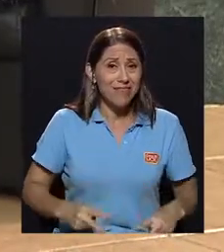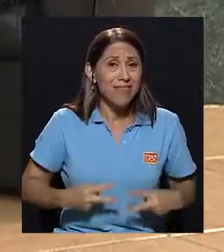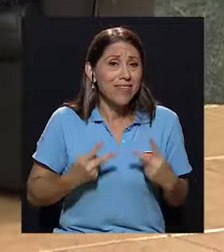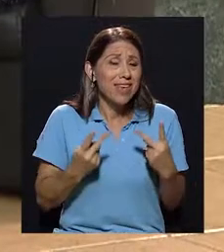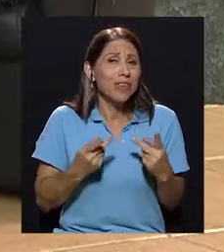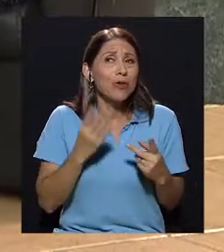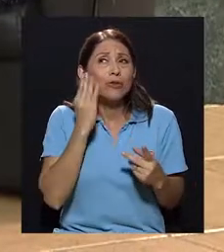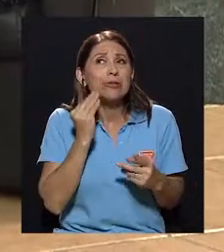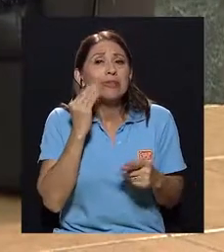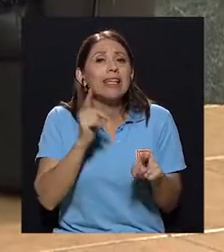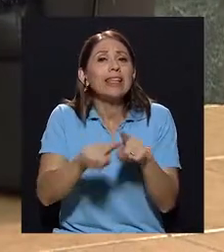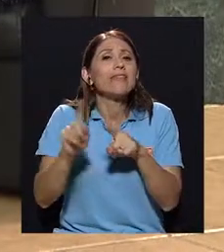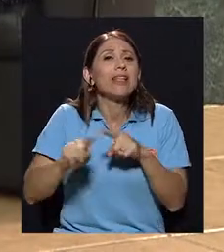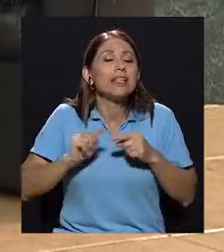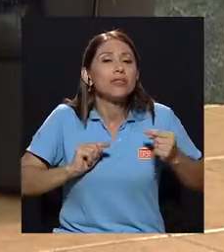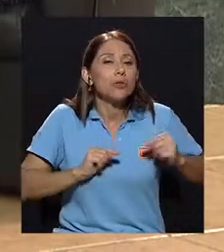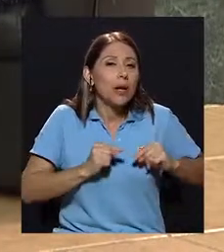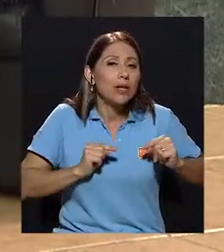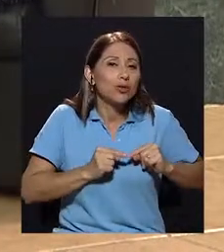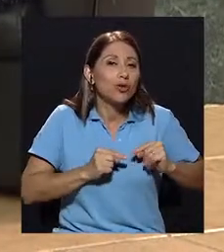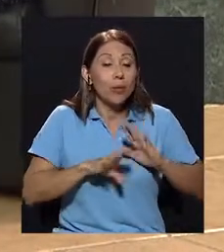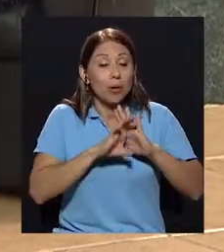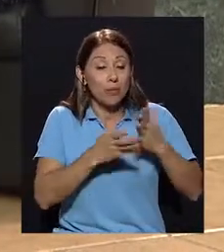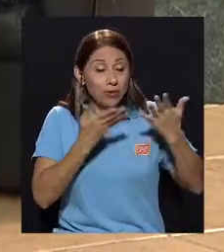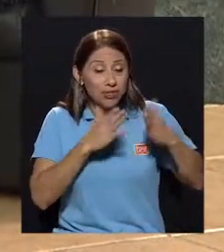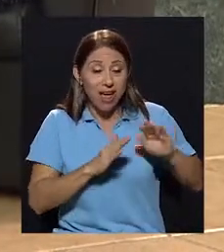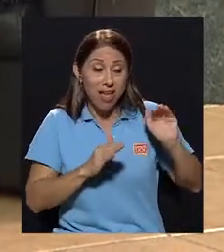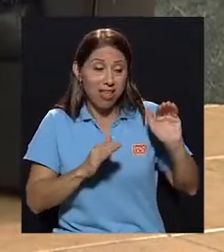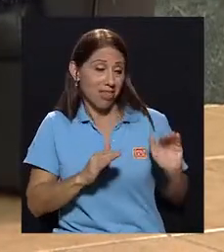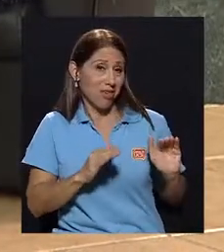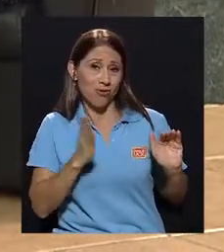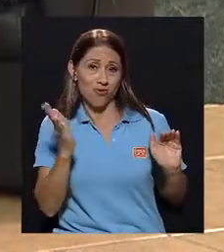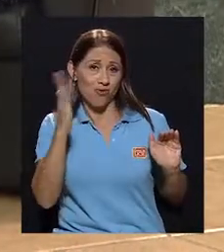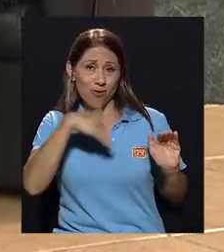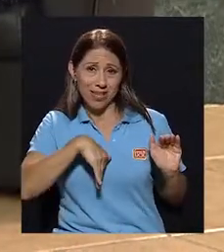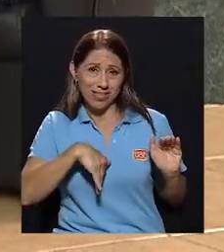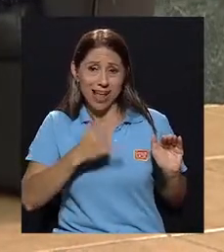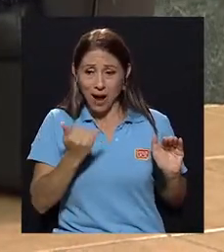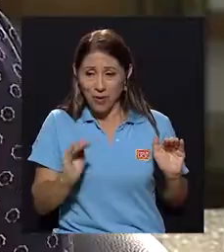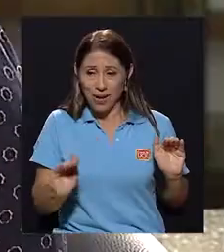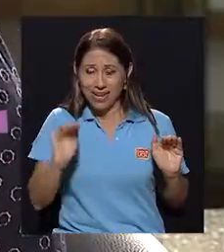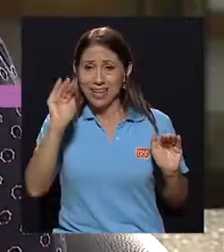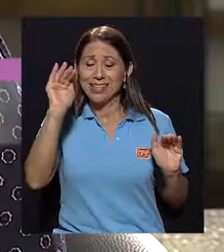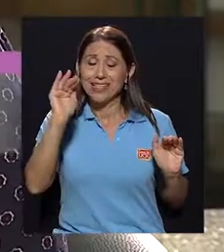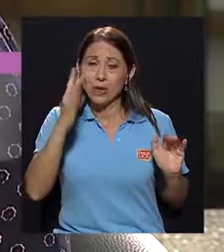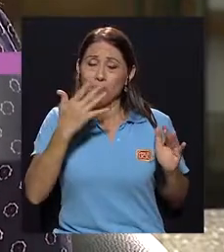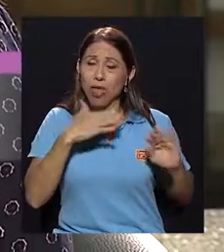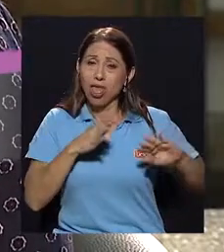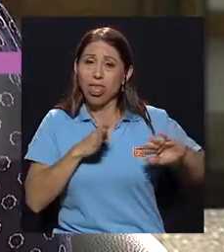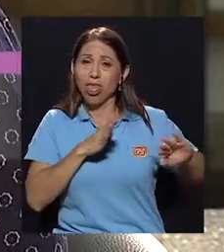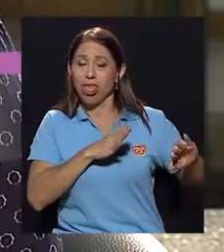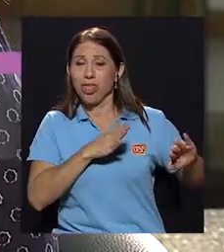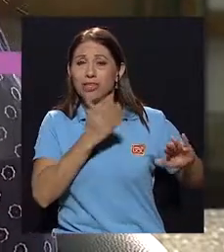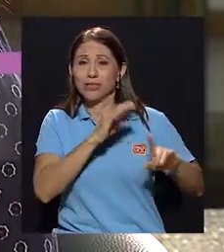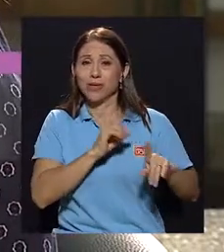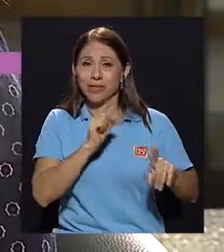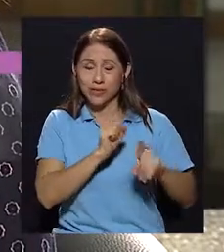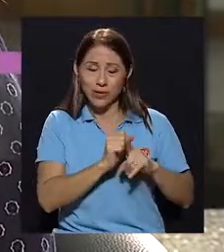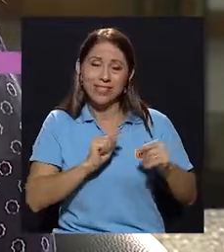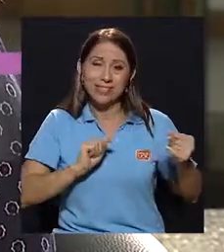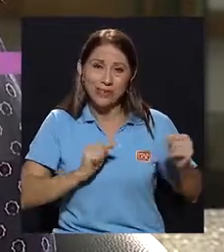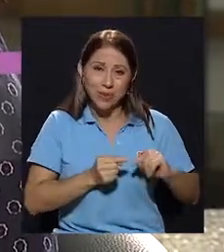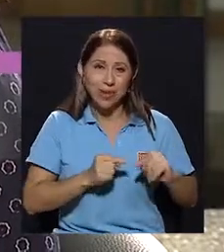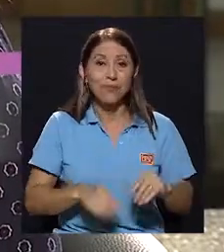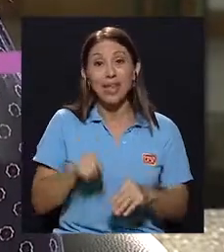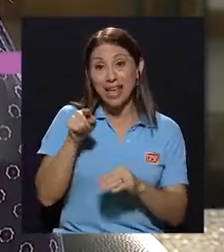viviendo el duelo de dejar la infancia, de tener que asumir ciertas responsabilidades. Glenn, yo quisiera retomar el tema del duelo,